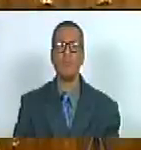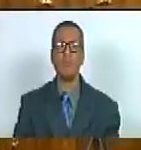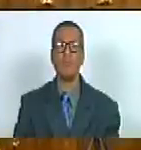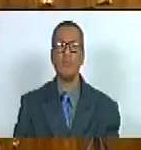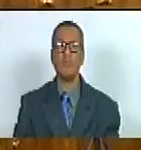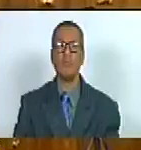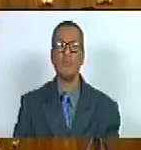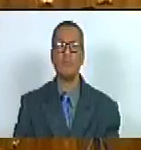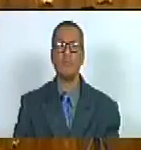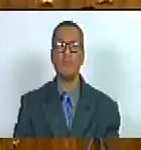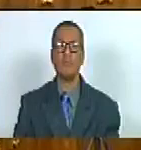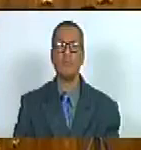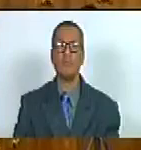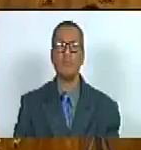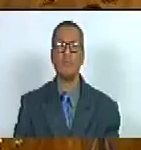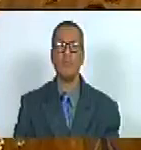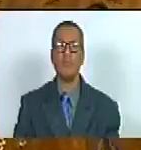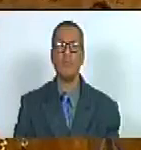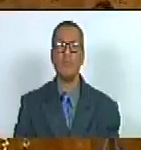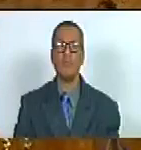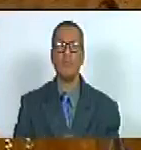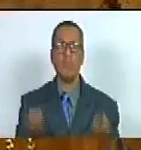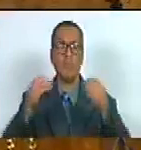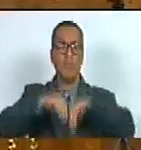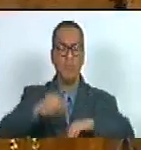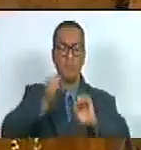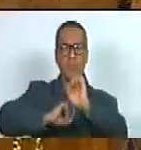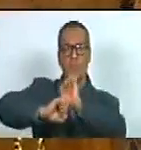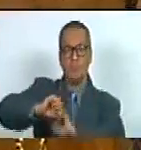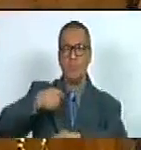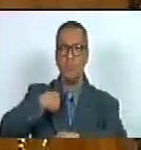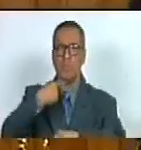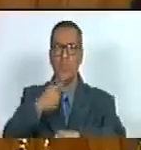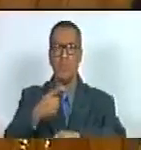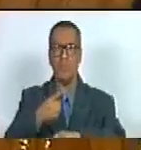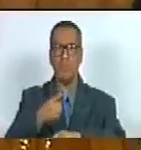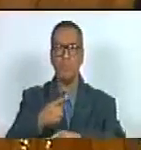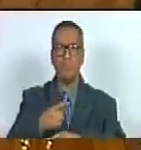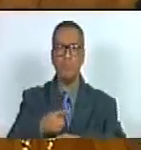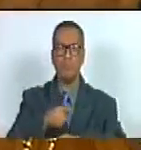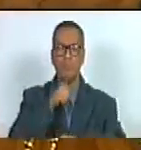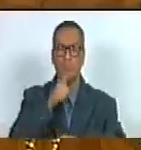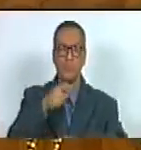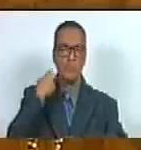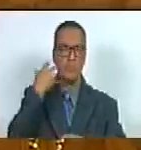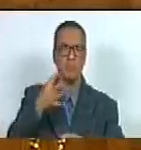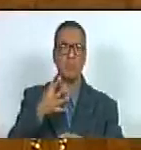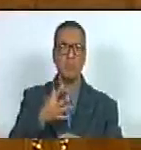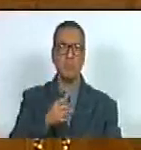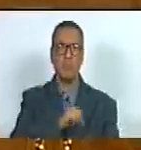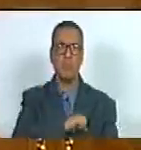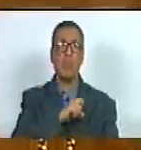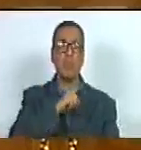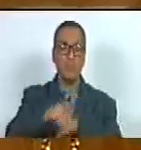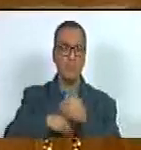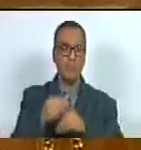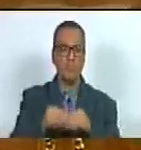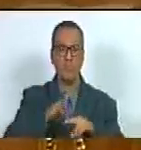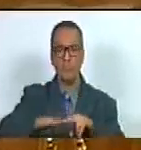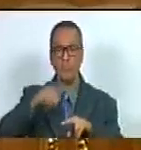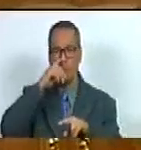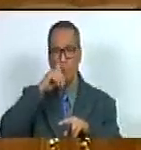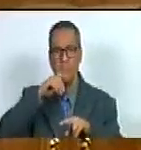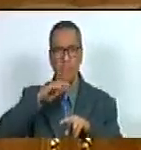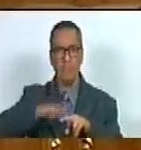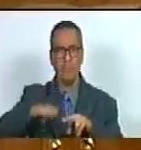adelante diputado acuerdo en repudio a las declaraciones indignantes e intimidadoras en contra de niñas